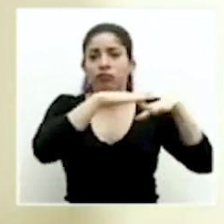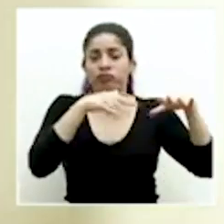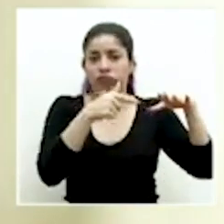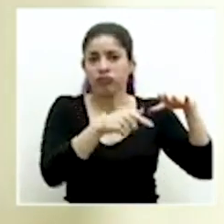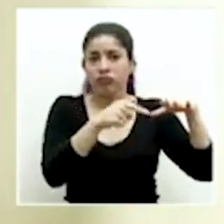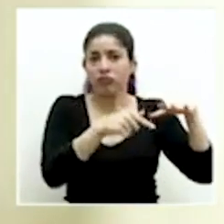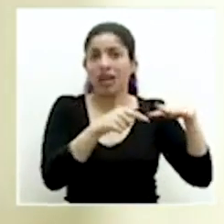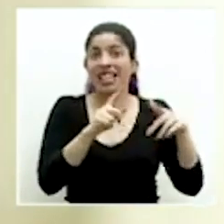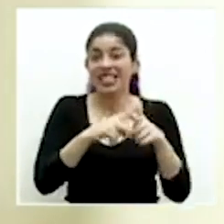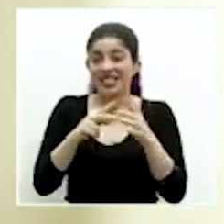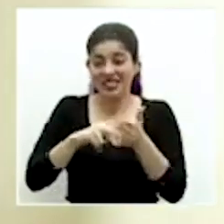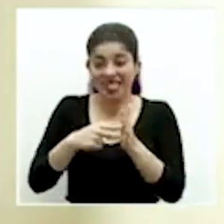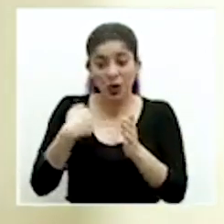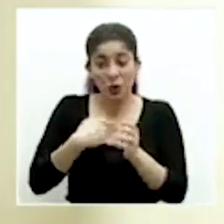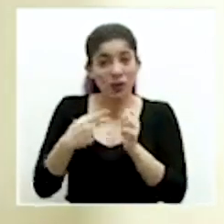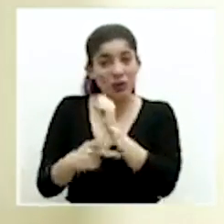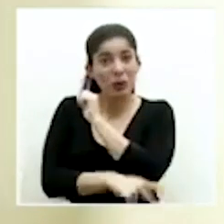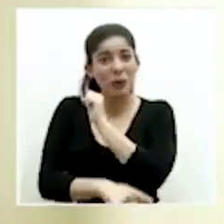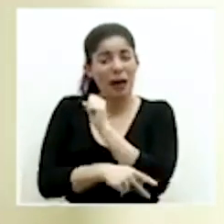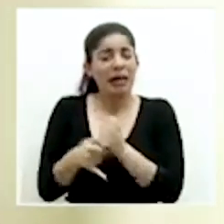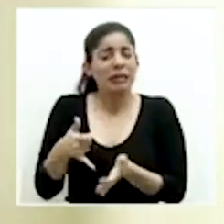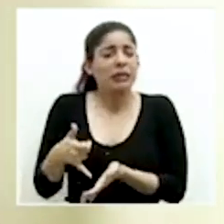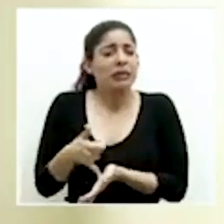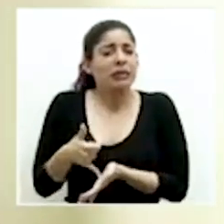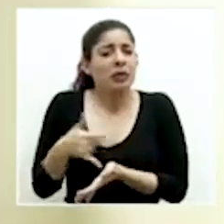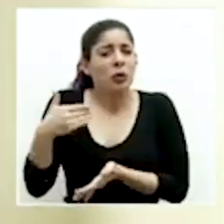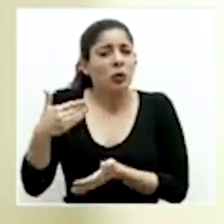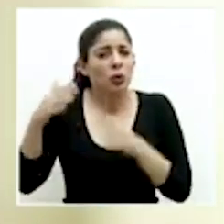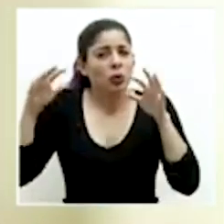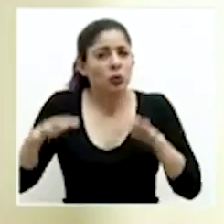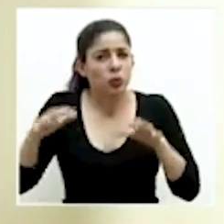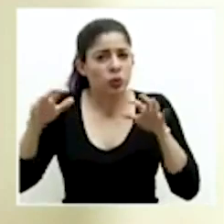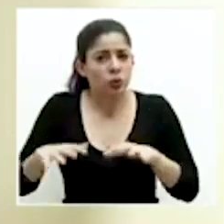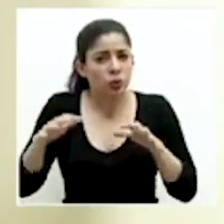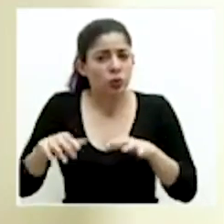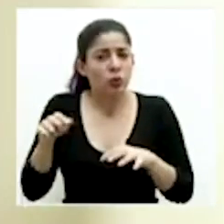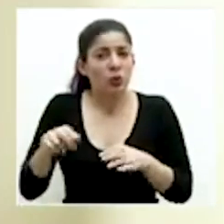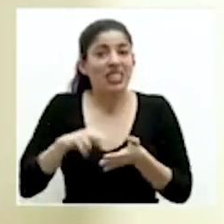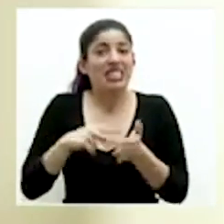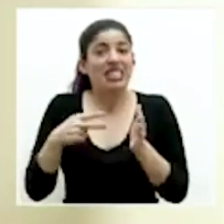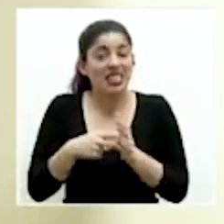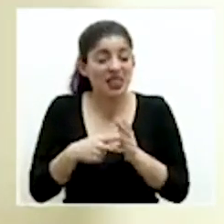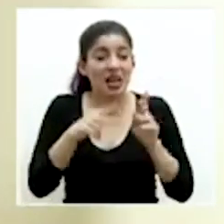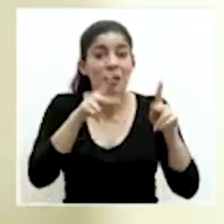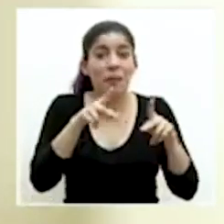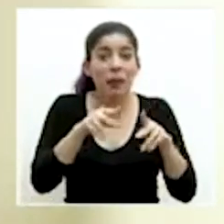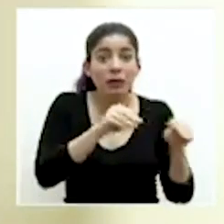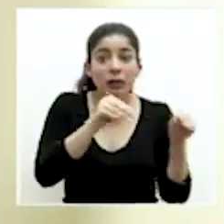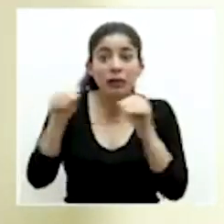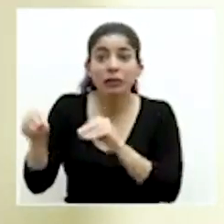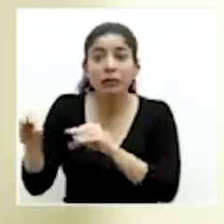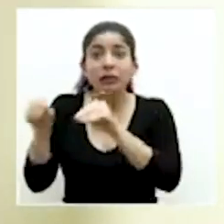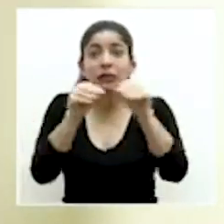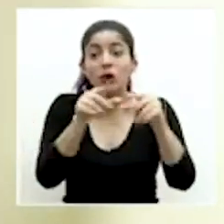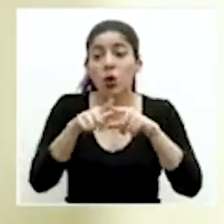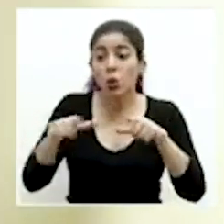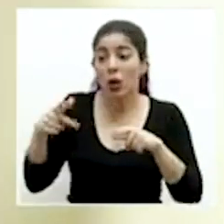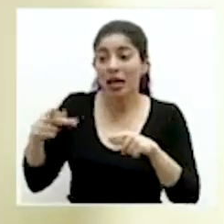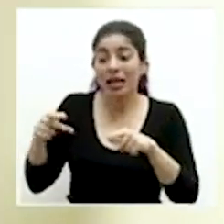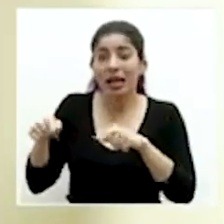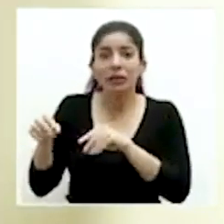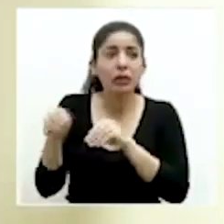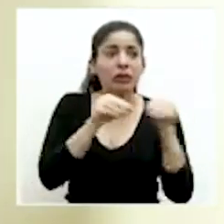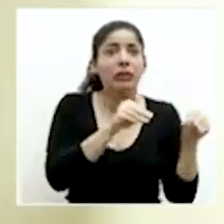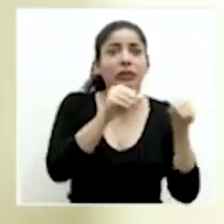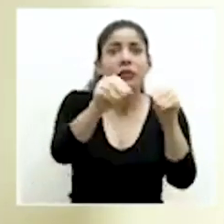que tiene nuestro país en el periodo lluvioso. Esto implicaría también, eventualmente, movilizar personas de las zonas de riesgo para